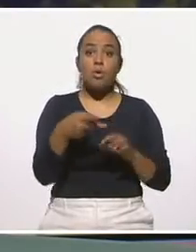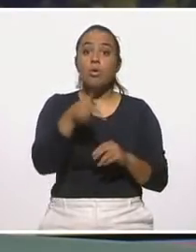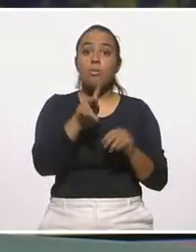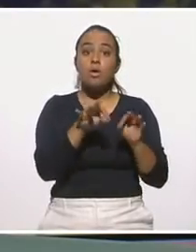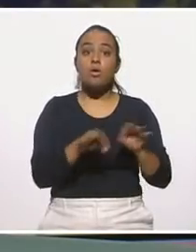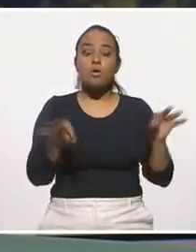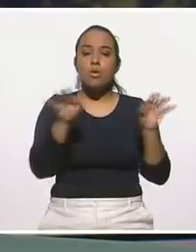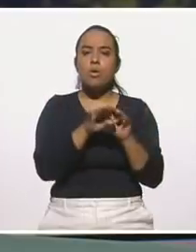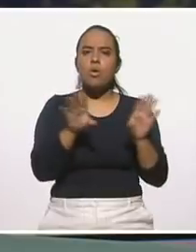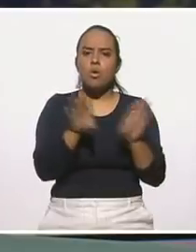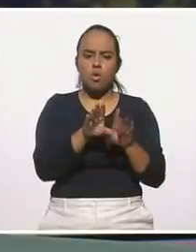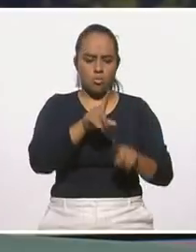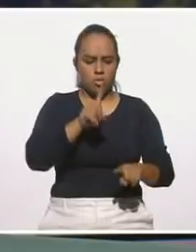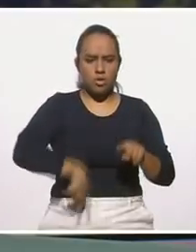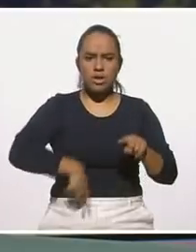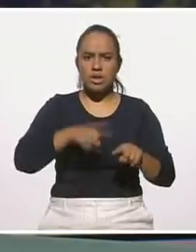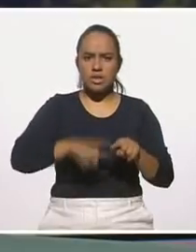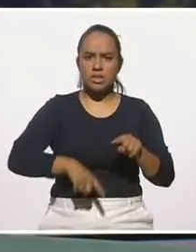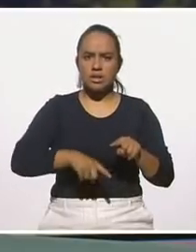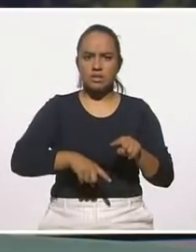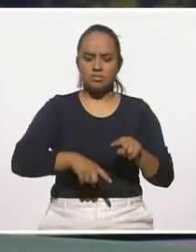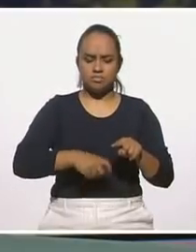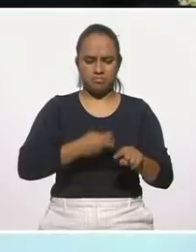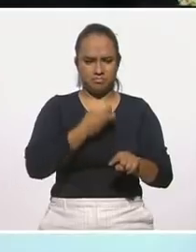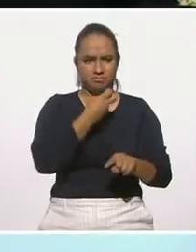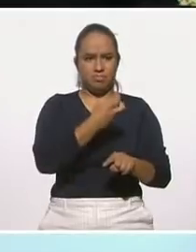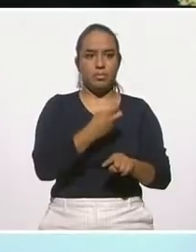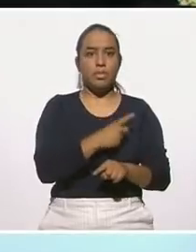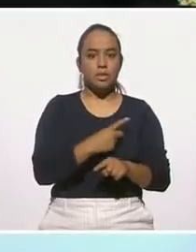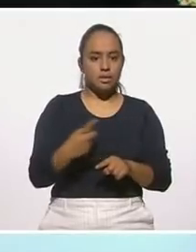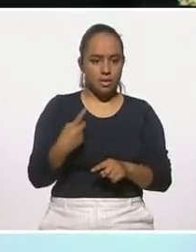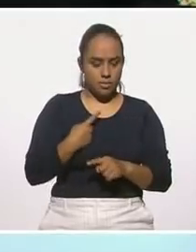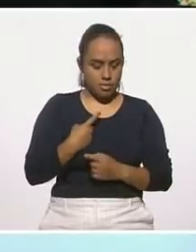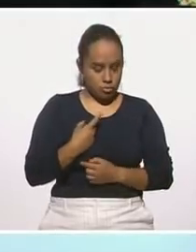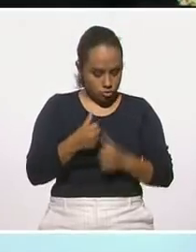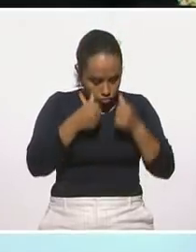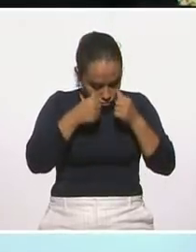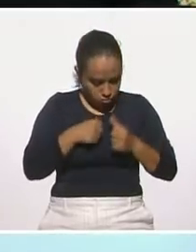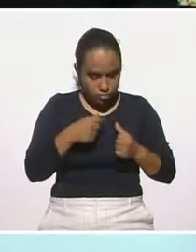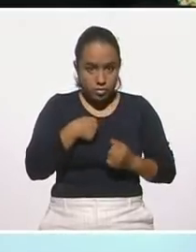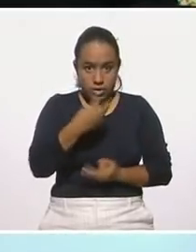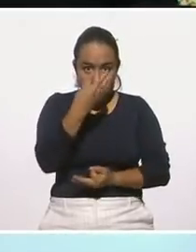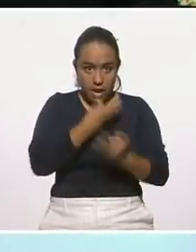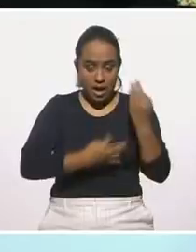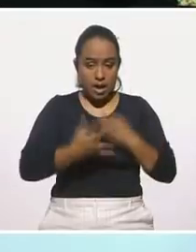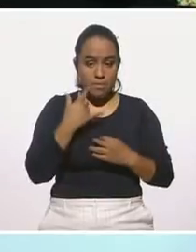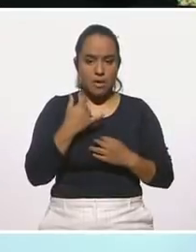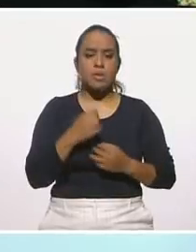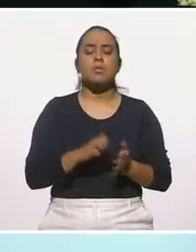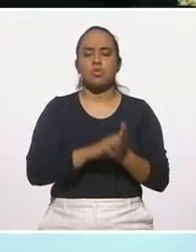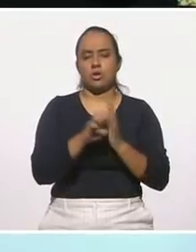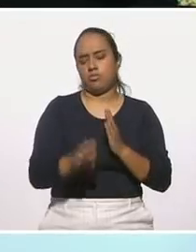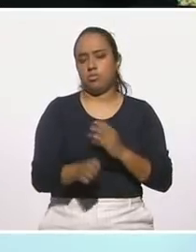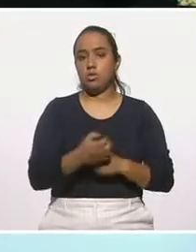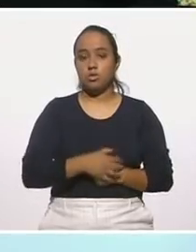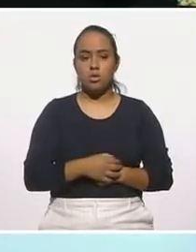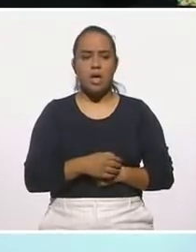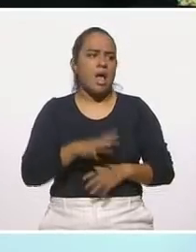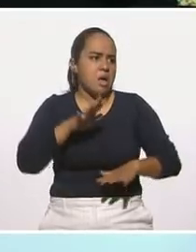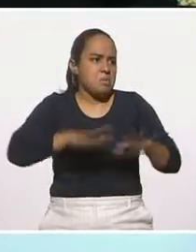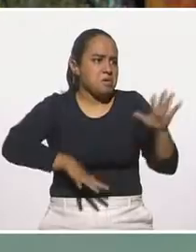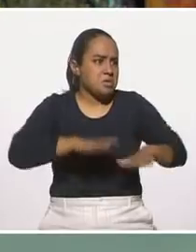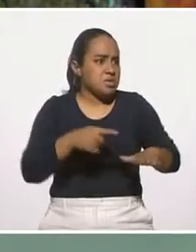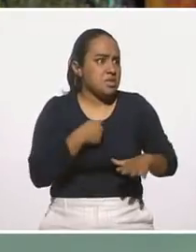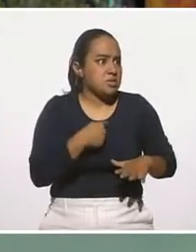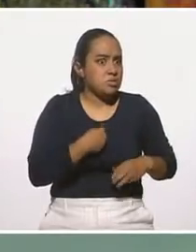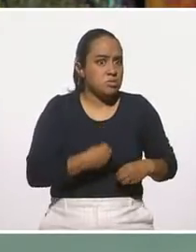romper un poco con esto, y ser un poco más amables con nosotros mismos. Es normal que estemos pasando por malos momentos, y